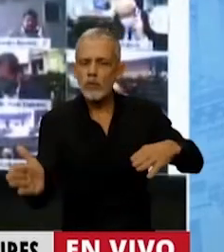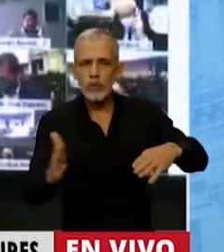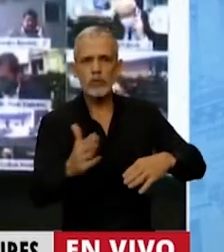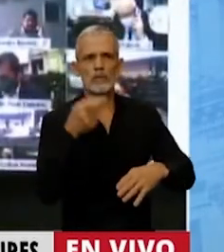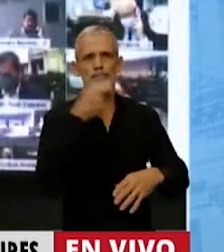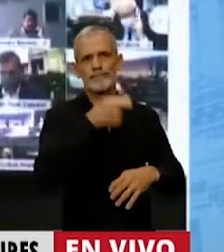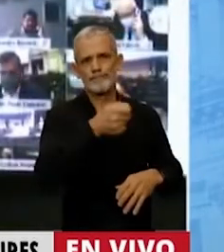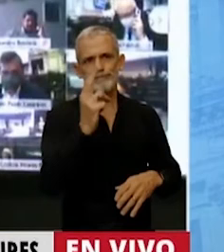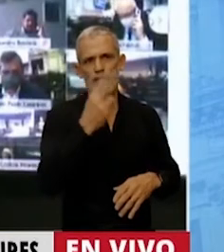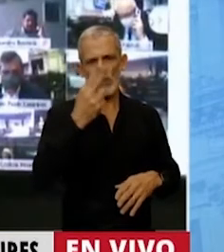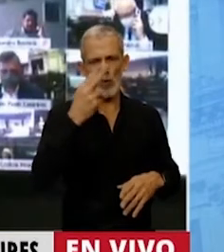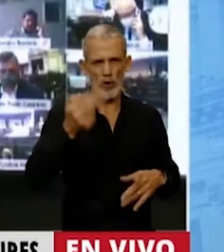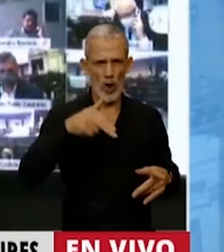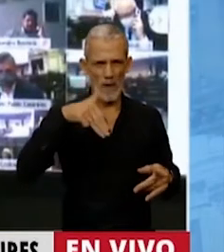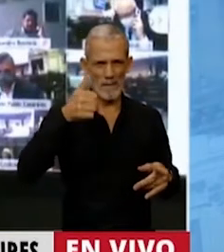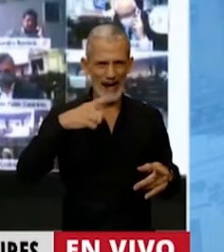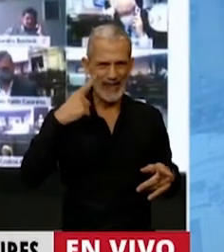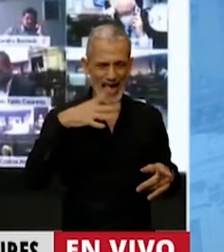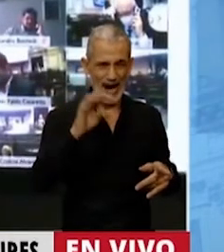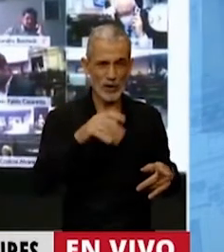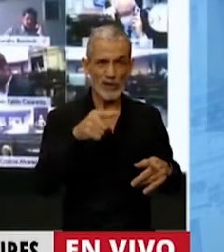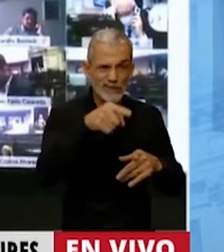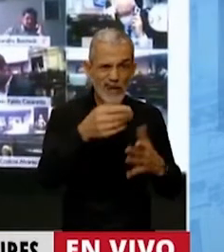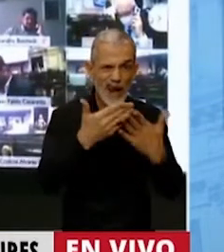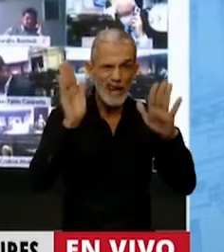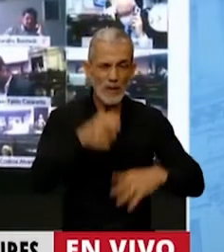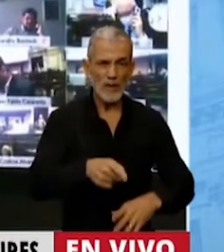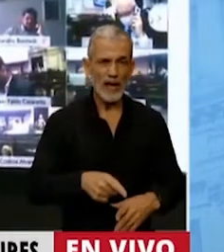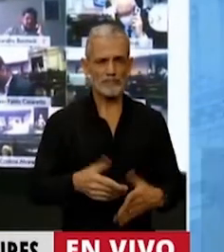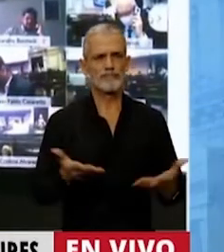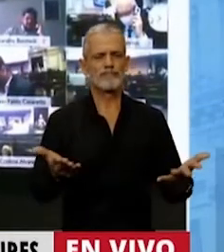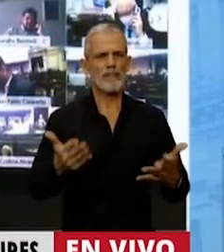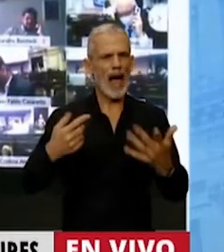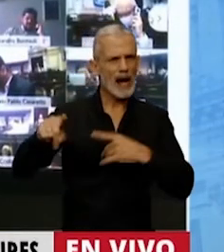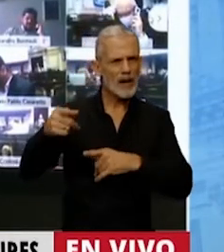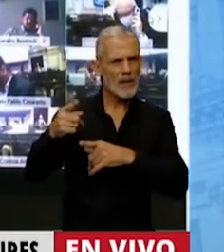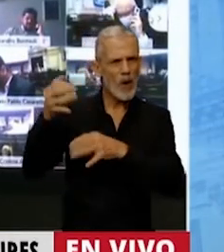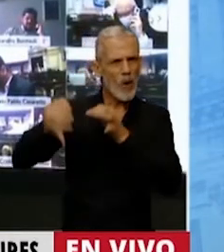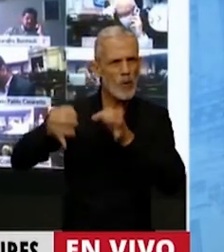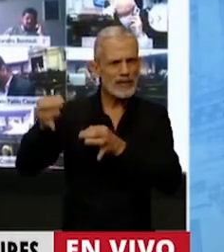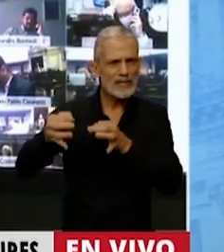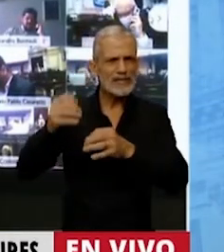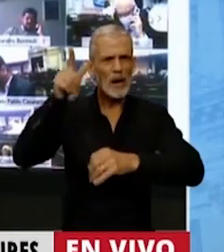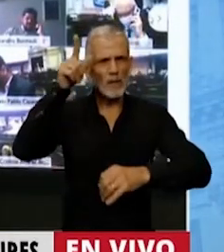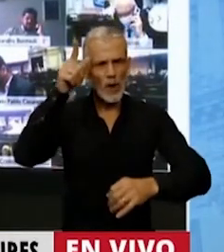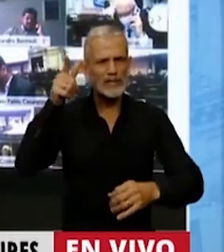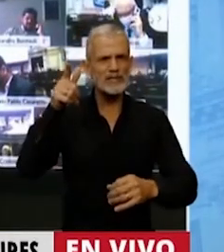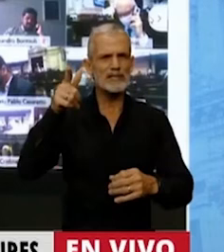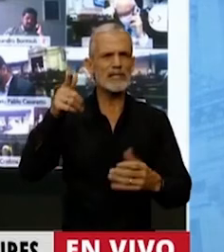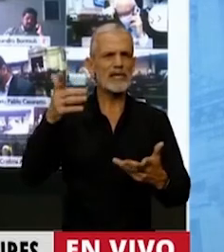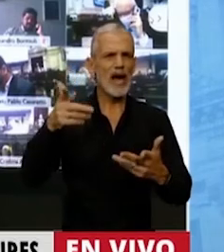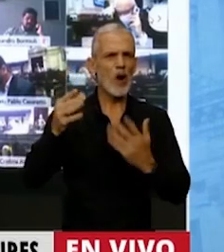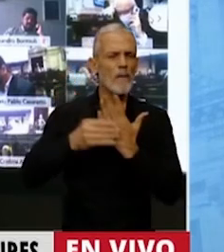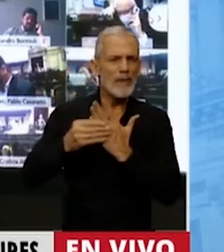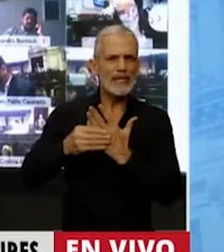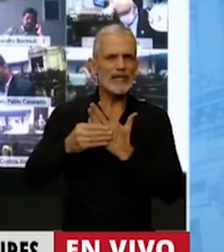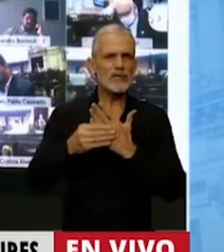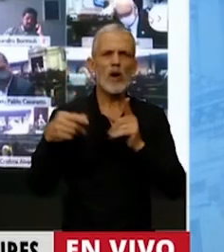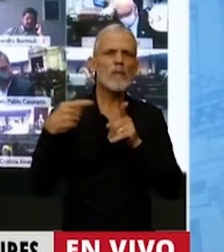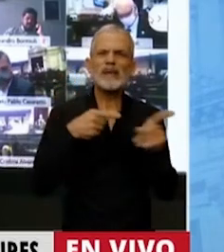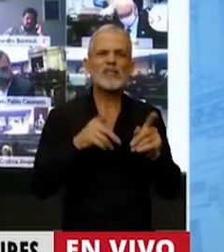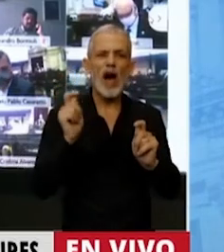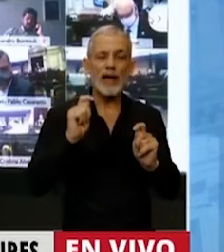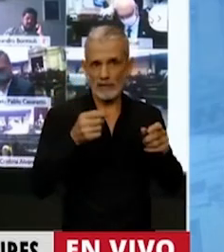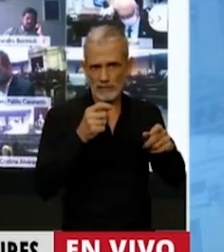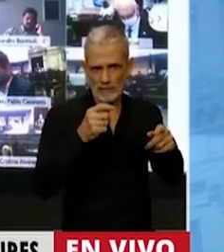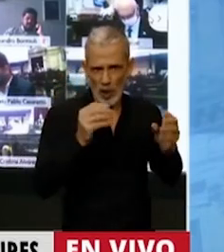Pedraza todavía libre y al revés, con la justicia y la policía y los ministros persiguiendo